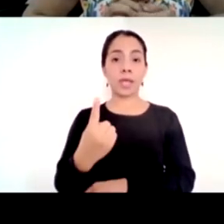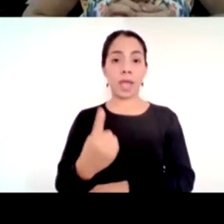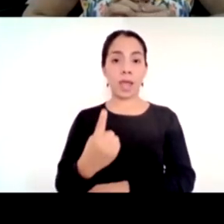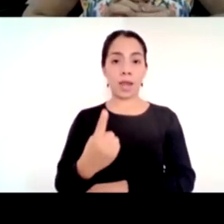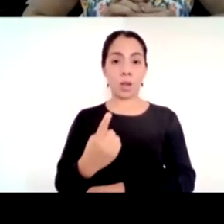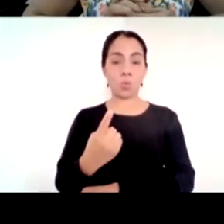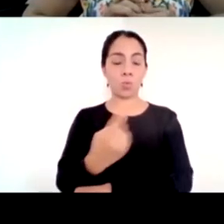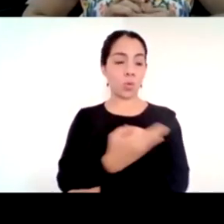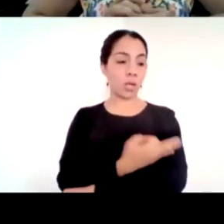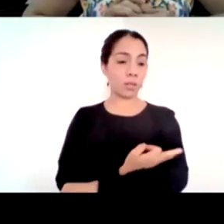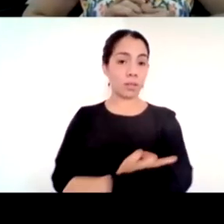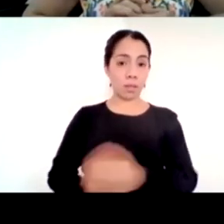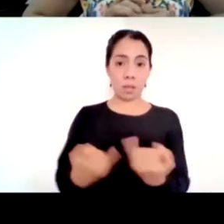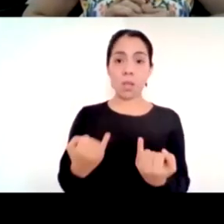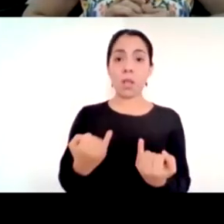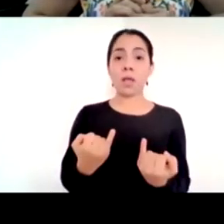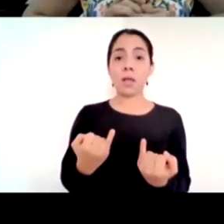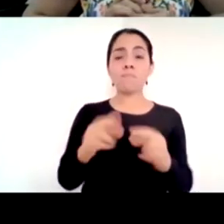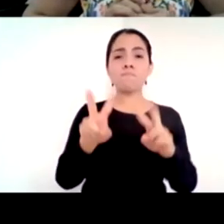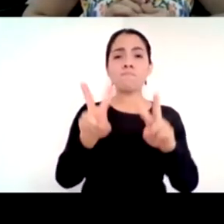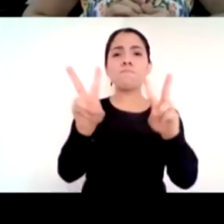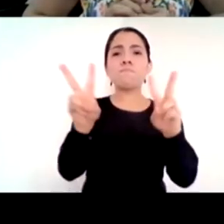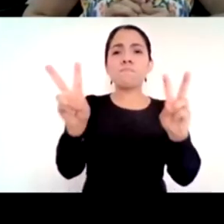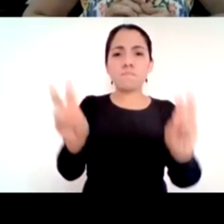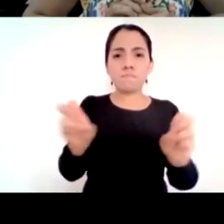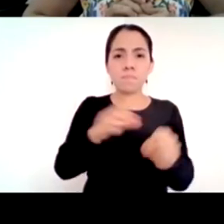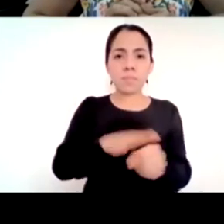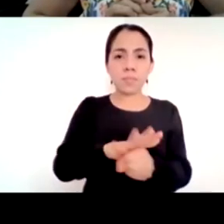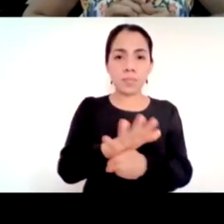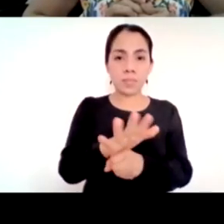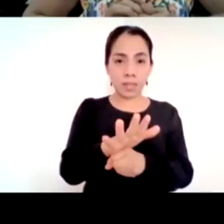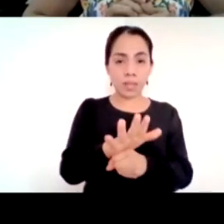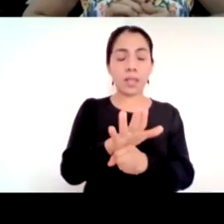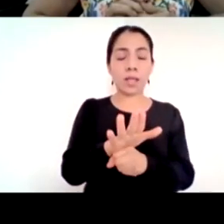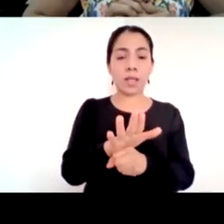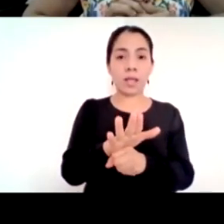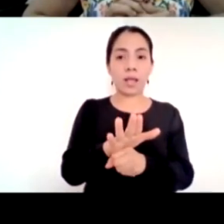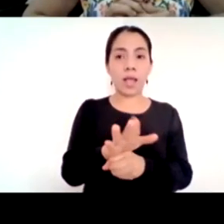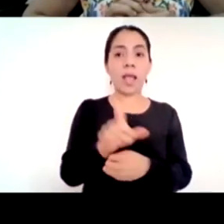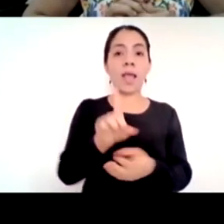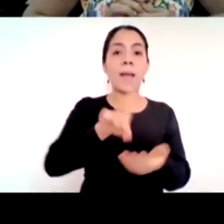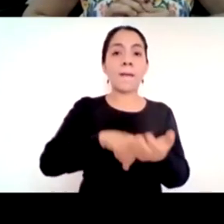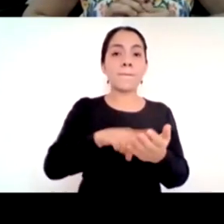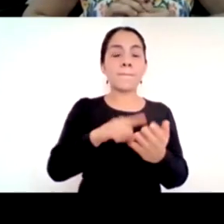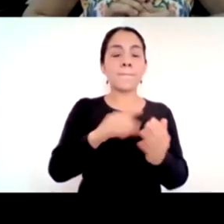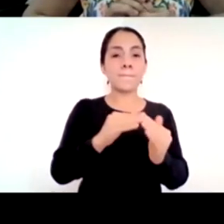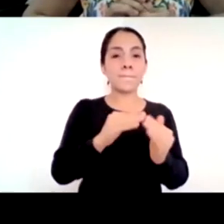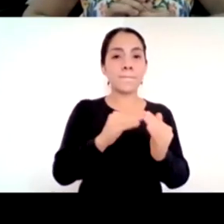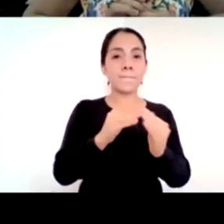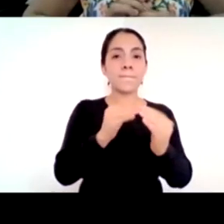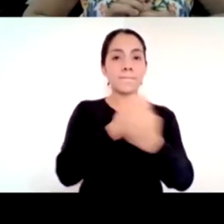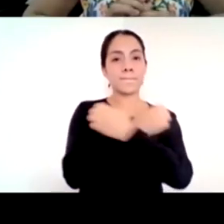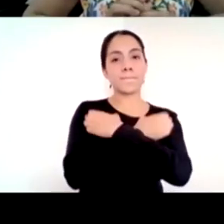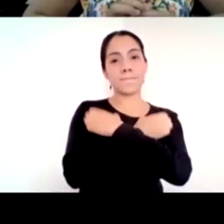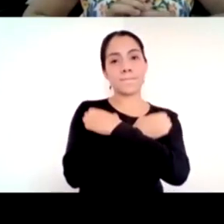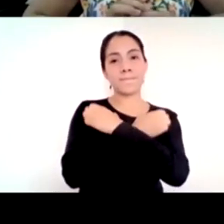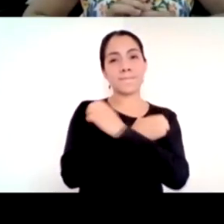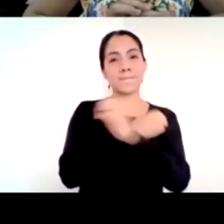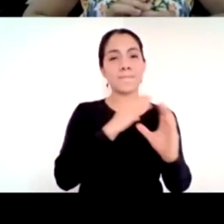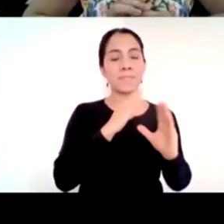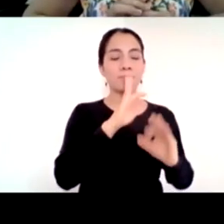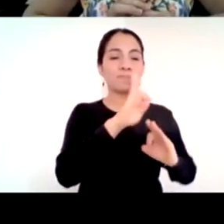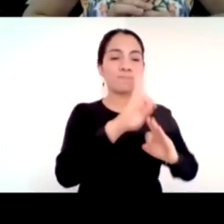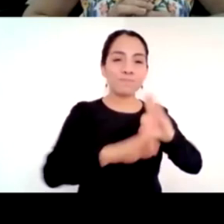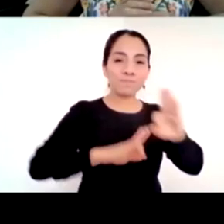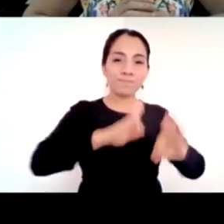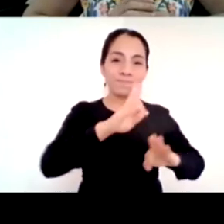la crianza digo de la crianza la crianza este con ternura y que se limiten los gritos y las